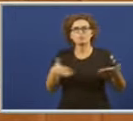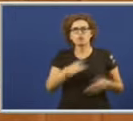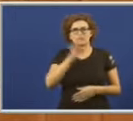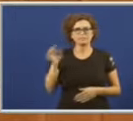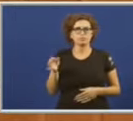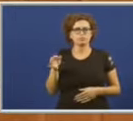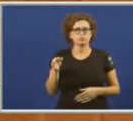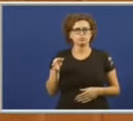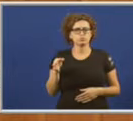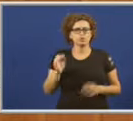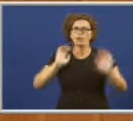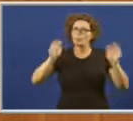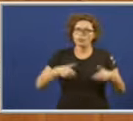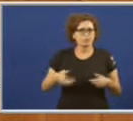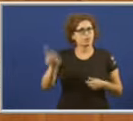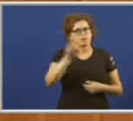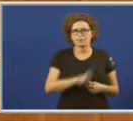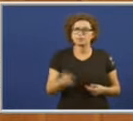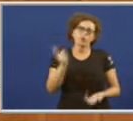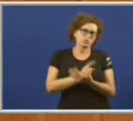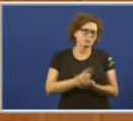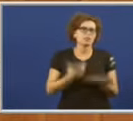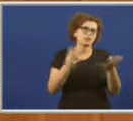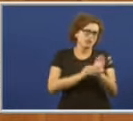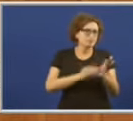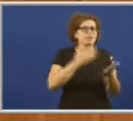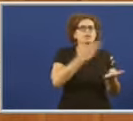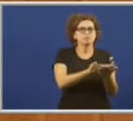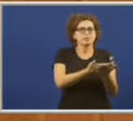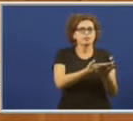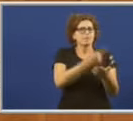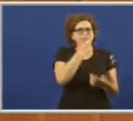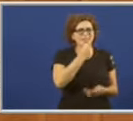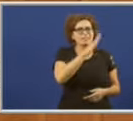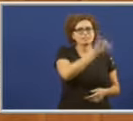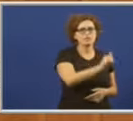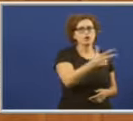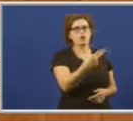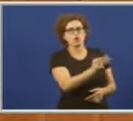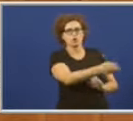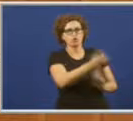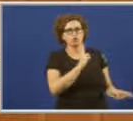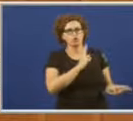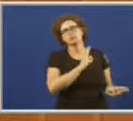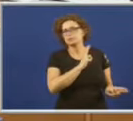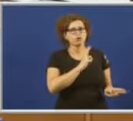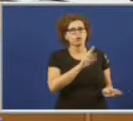Volvemos porllo por enésima vez en riba da mesa. É fácil, sí ou non. Decidan.